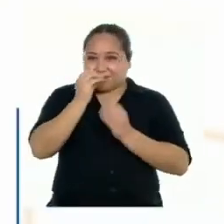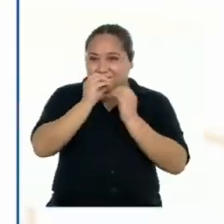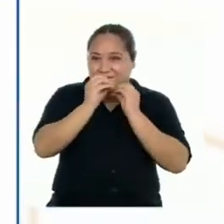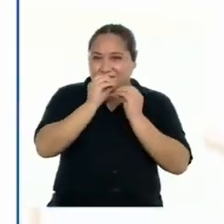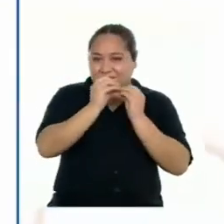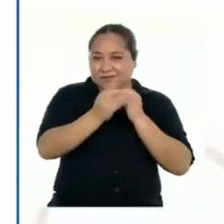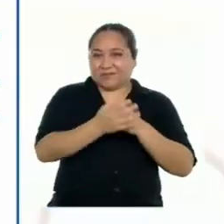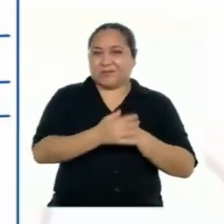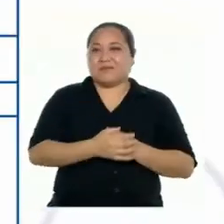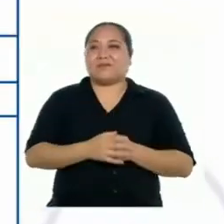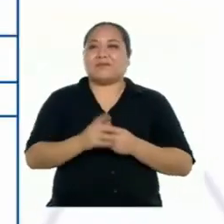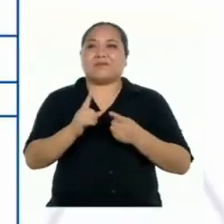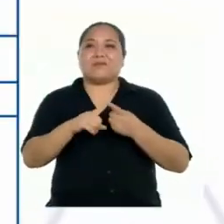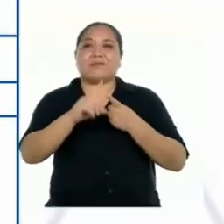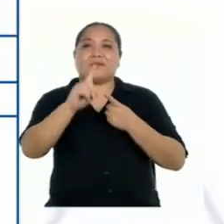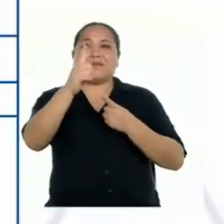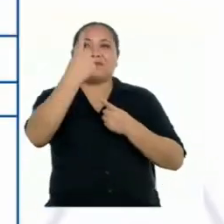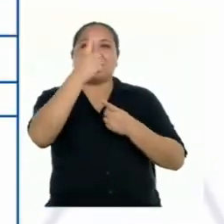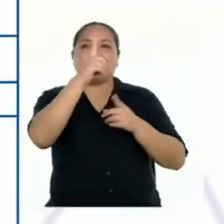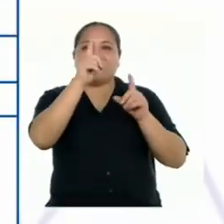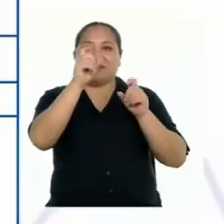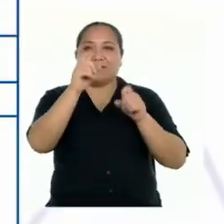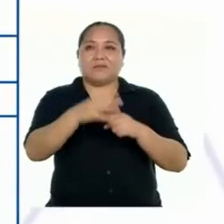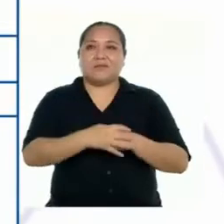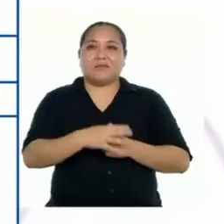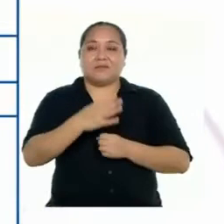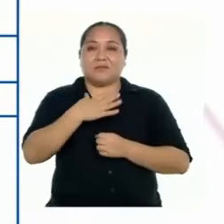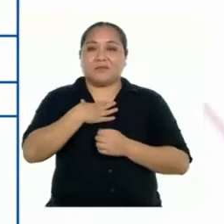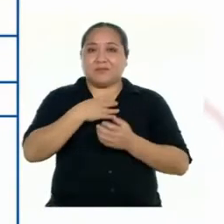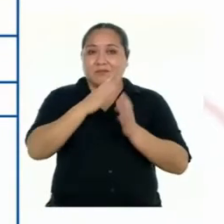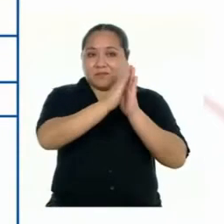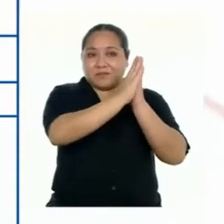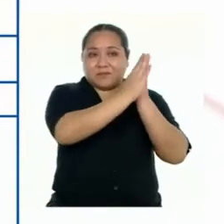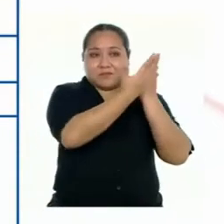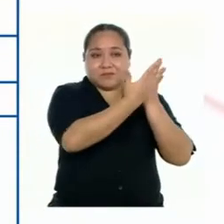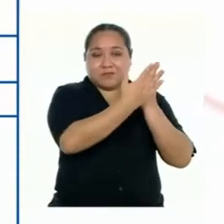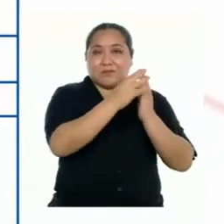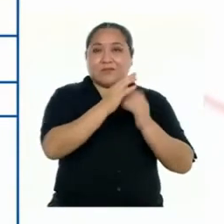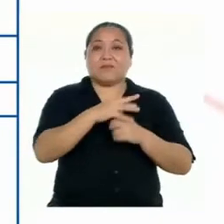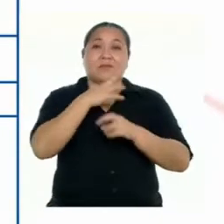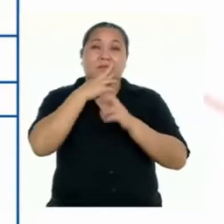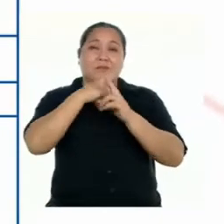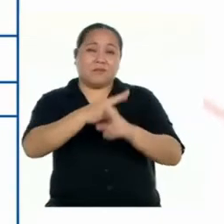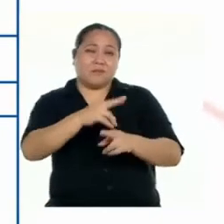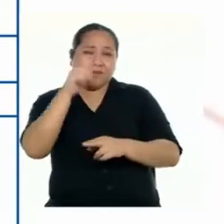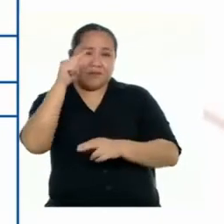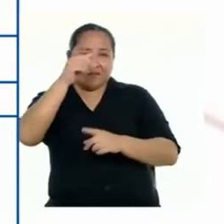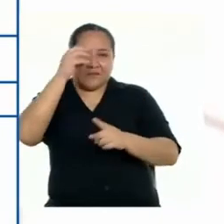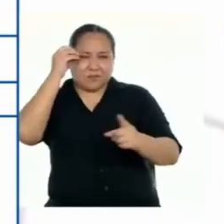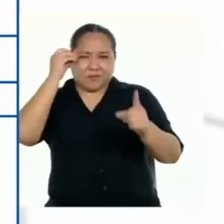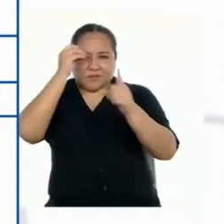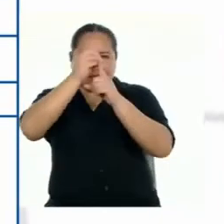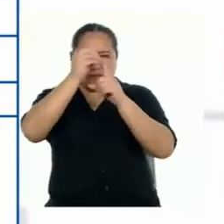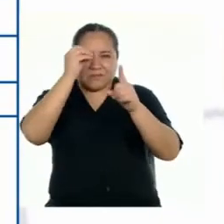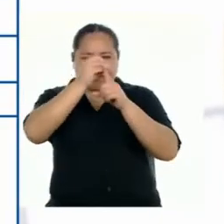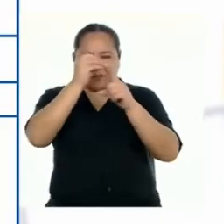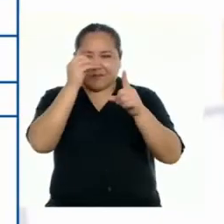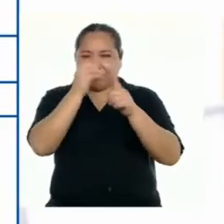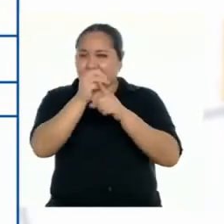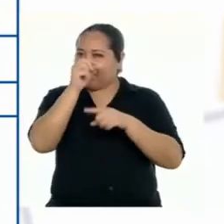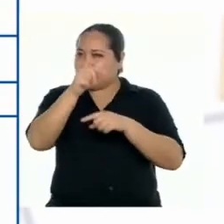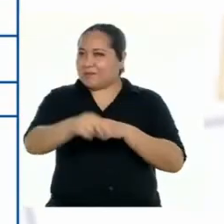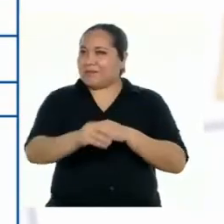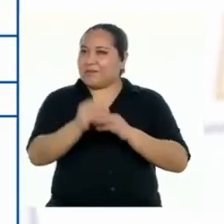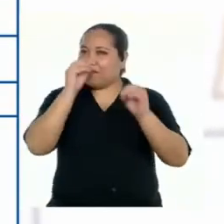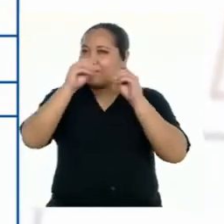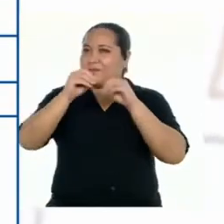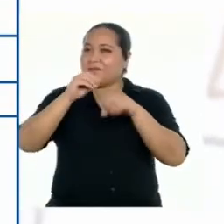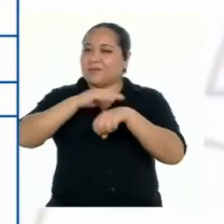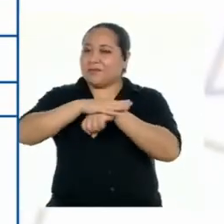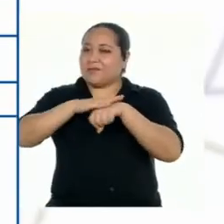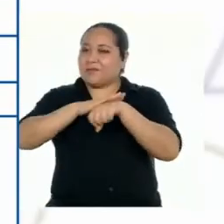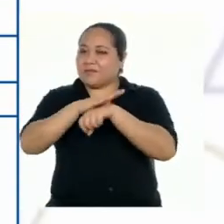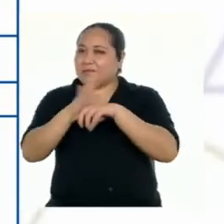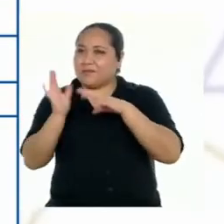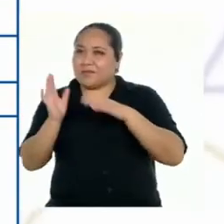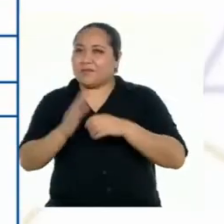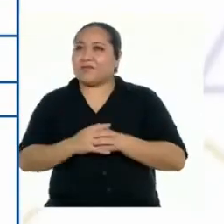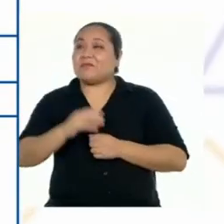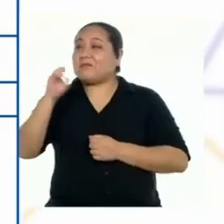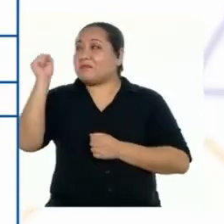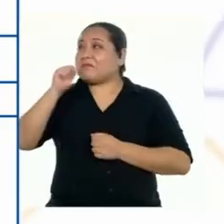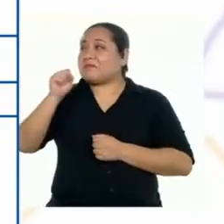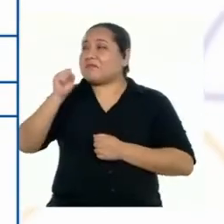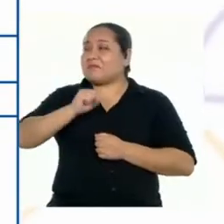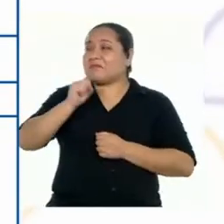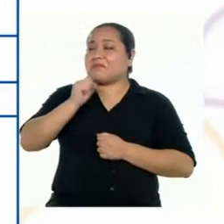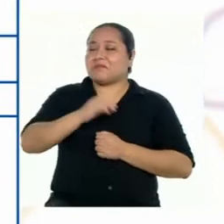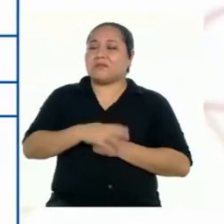La primera pregunta es, ¿mi díptico responde al propósito planteado en la planificación? Sí,